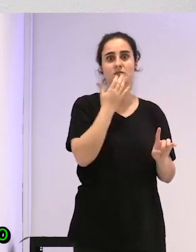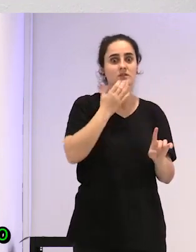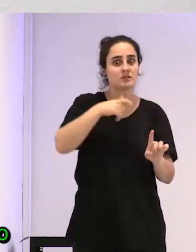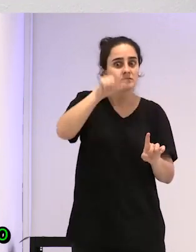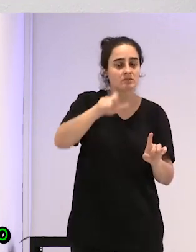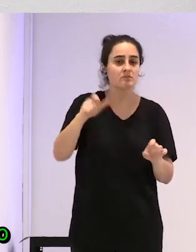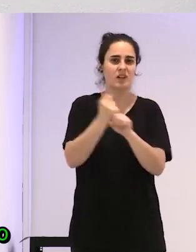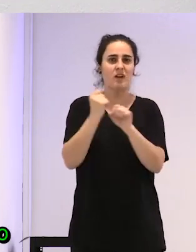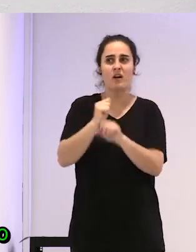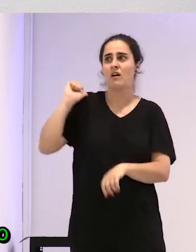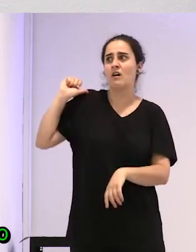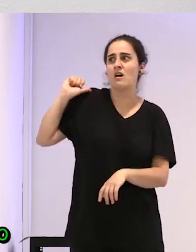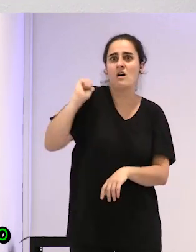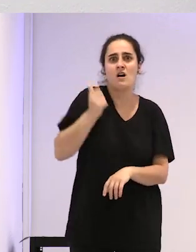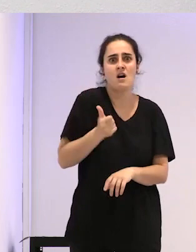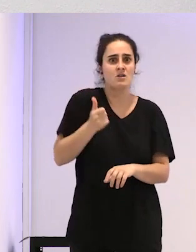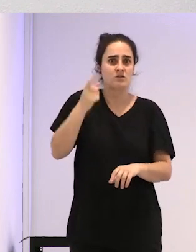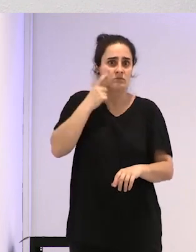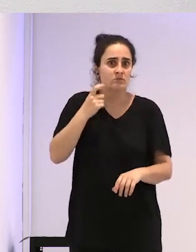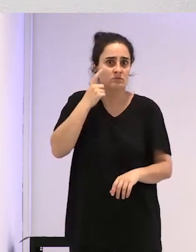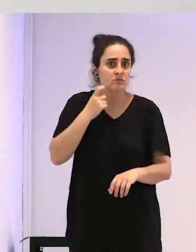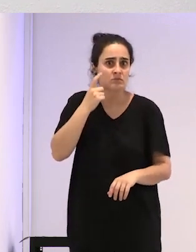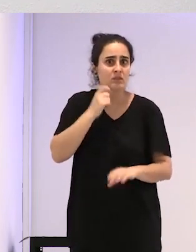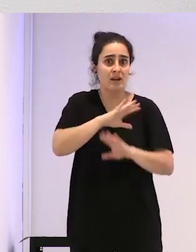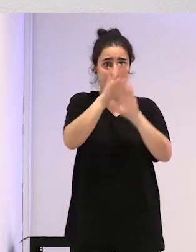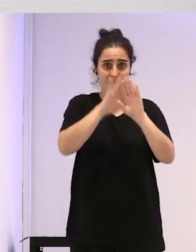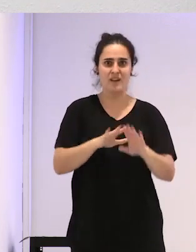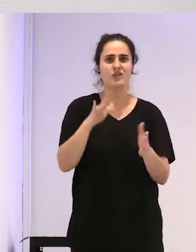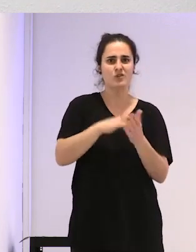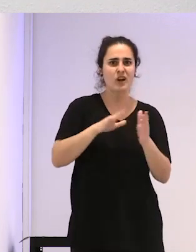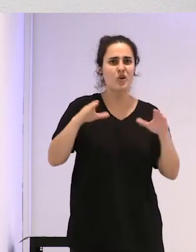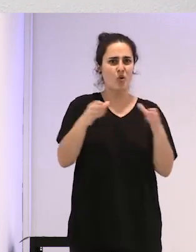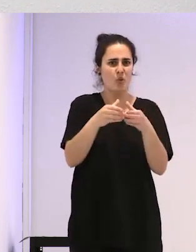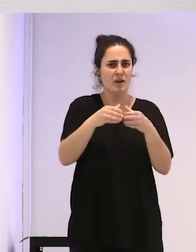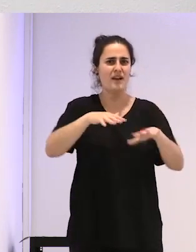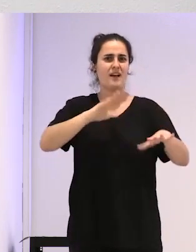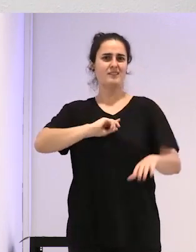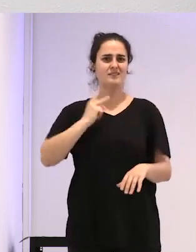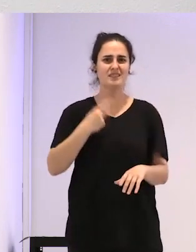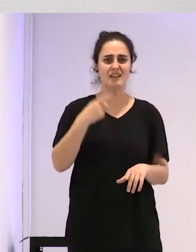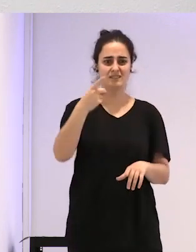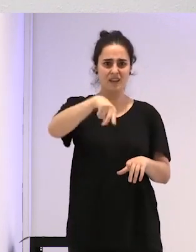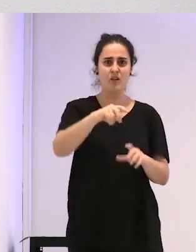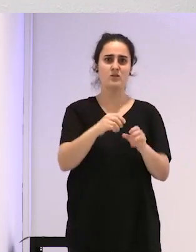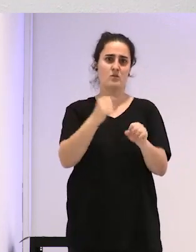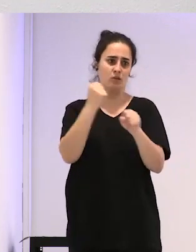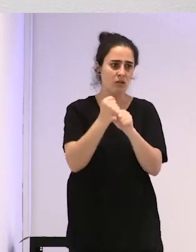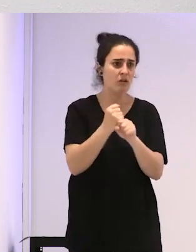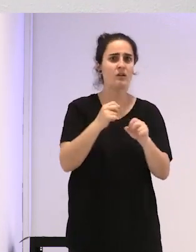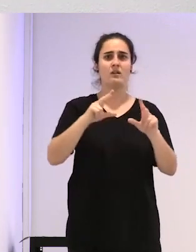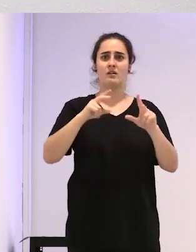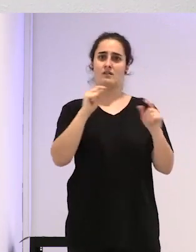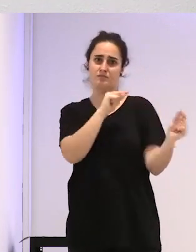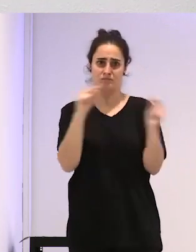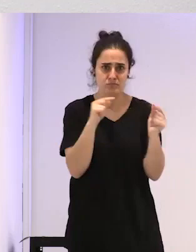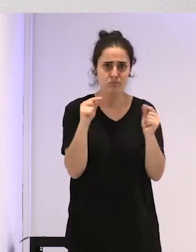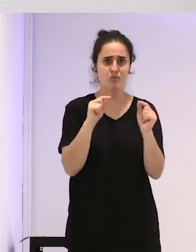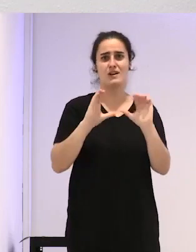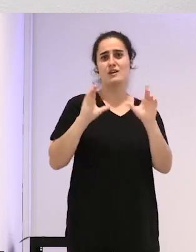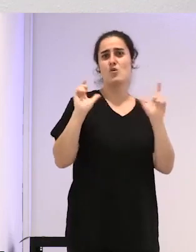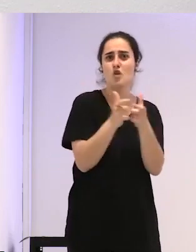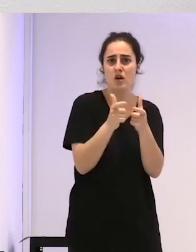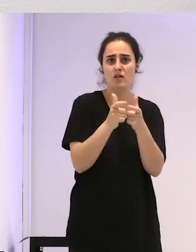costado muchísimo a la comunidad trans, cantidad de reuniones, cantidad de debates, muchas cabreos,